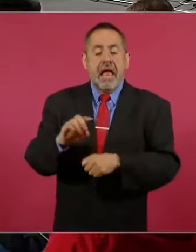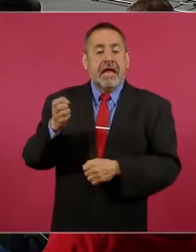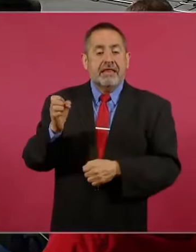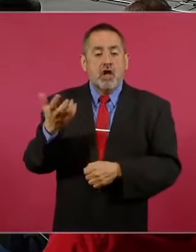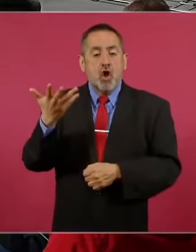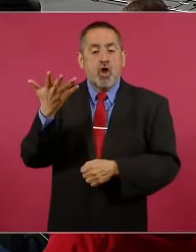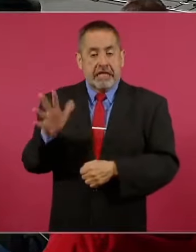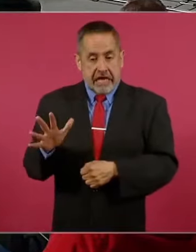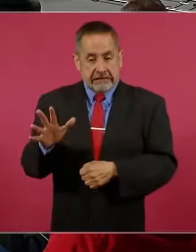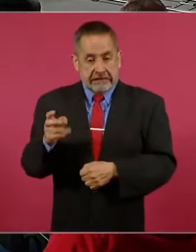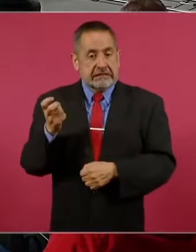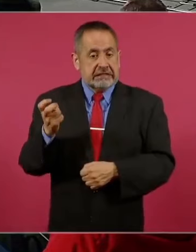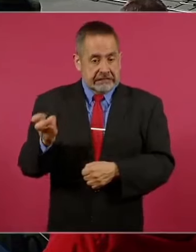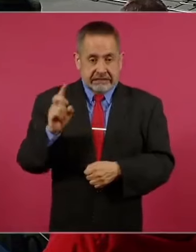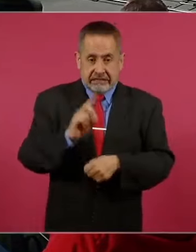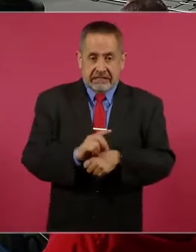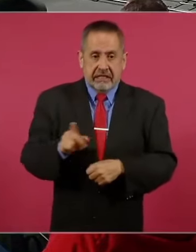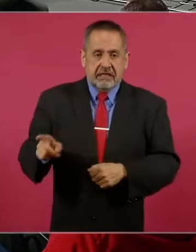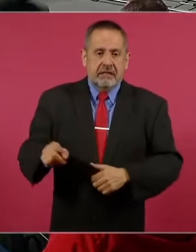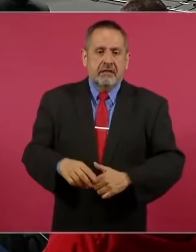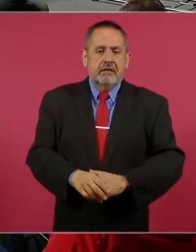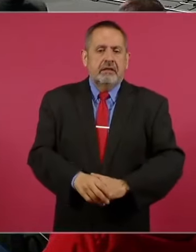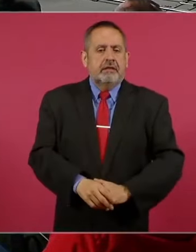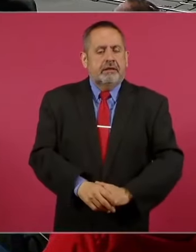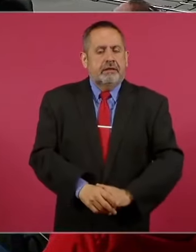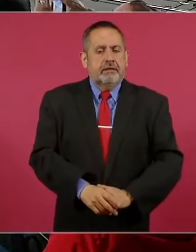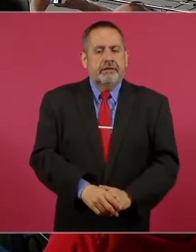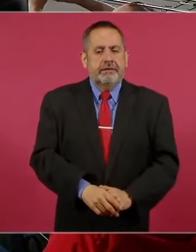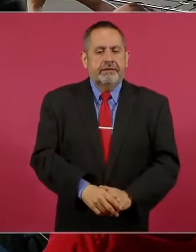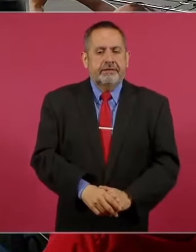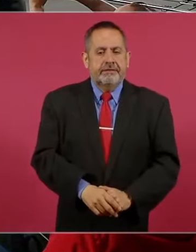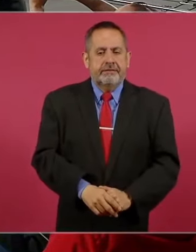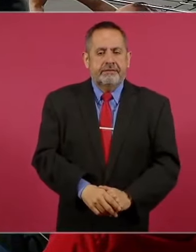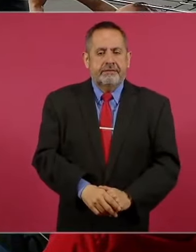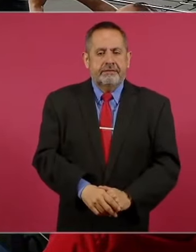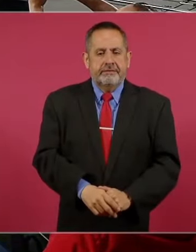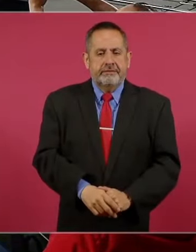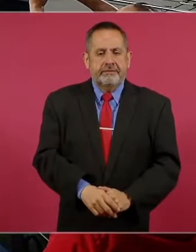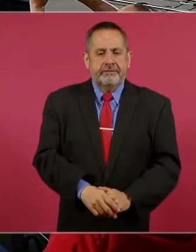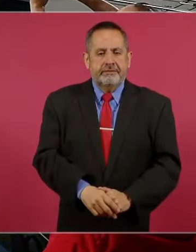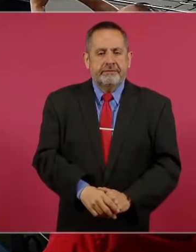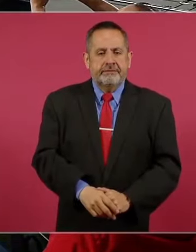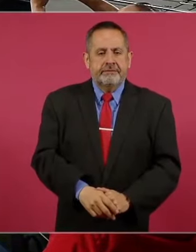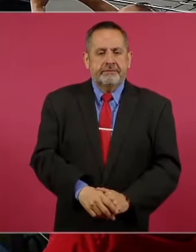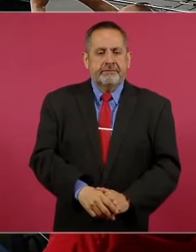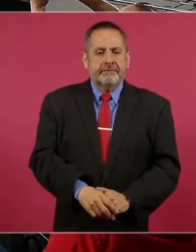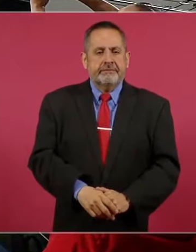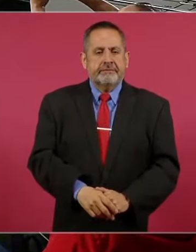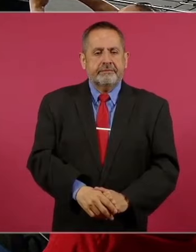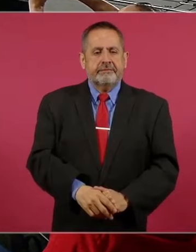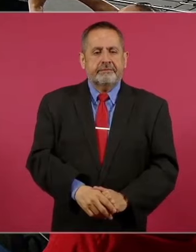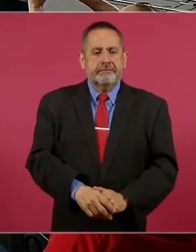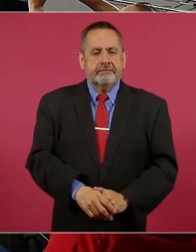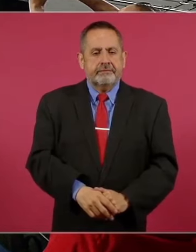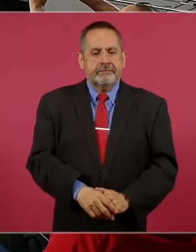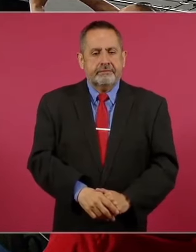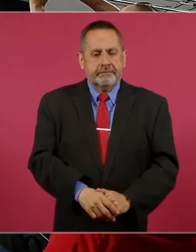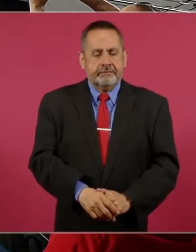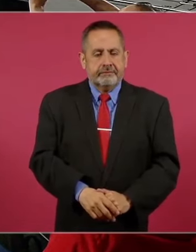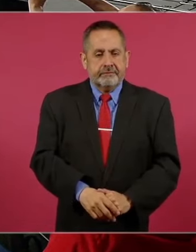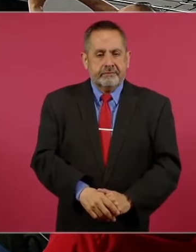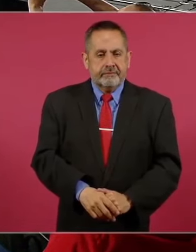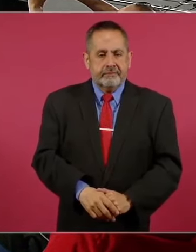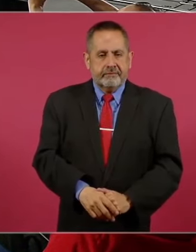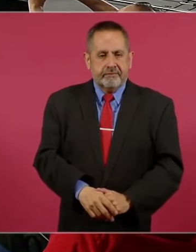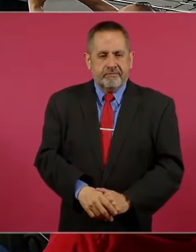ya se habían